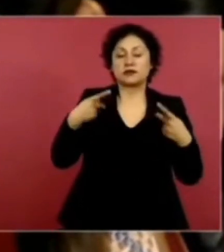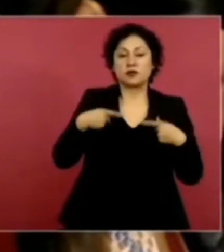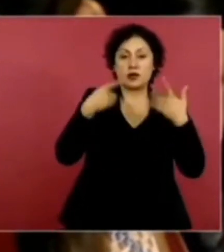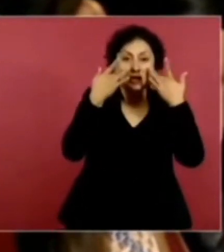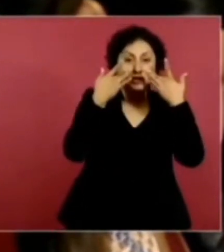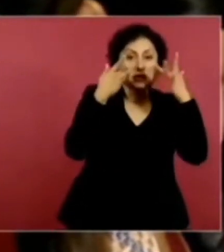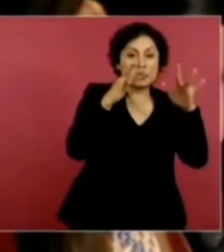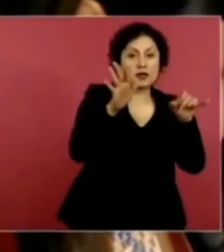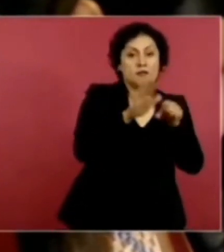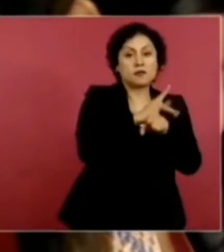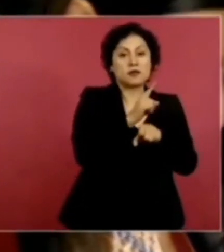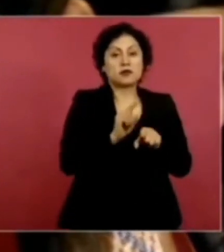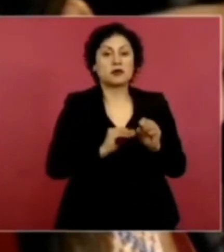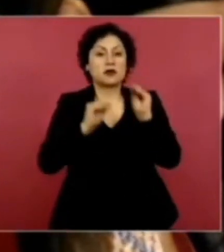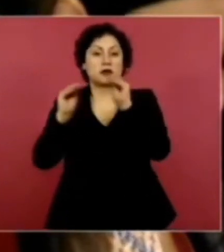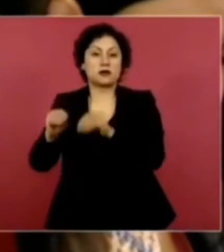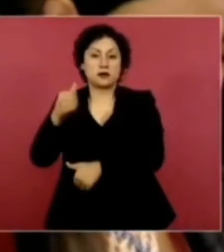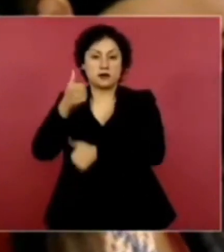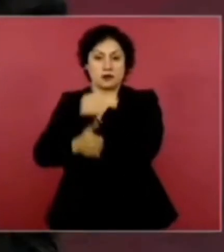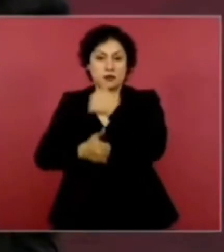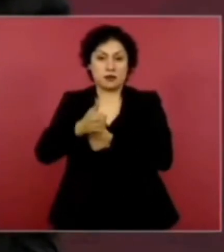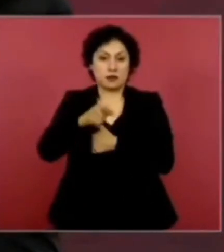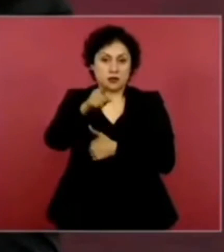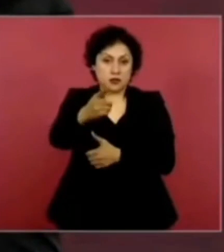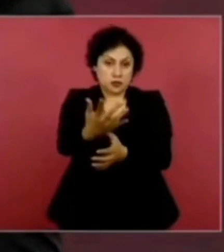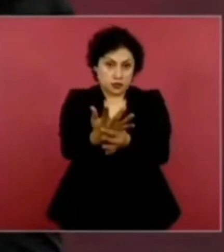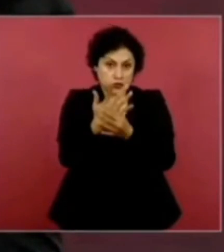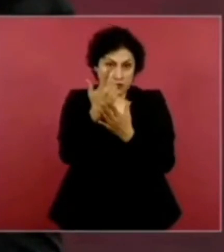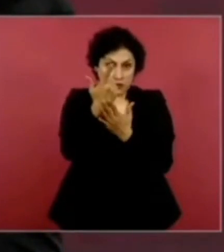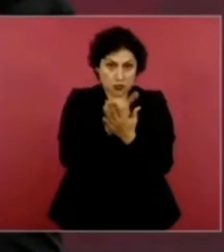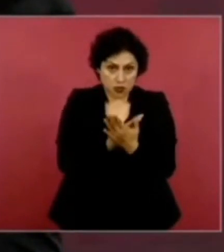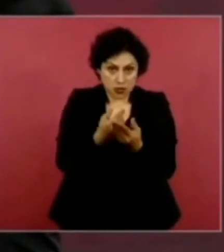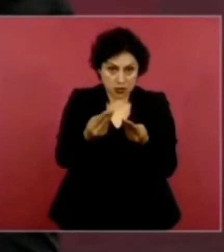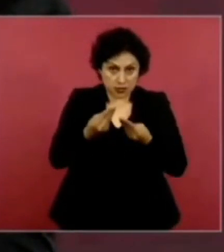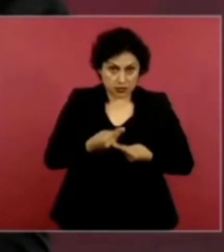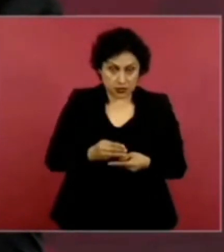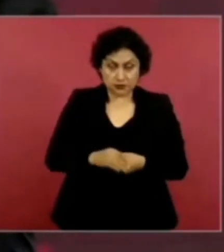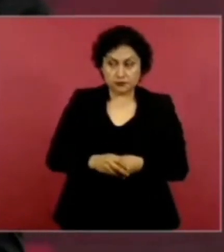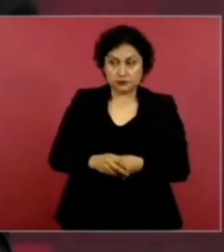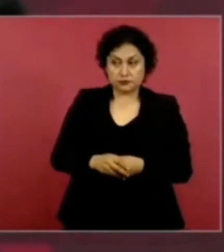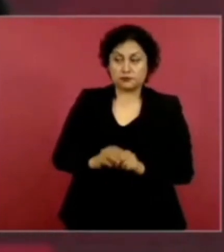Comentó que nos iba a compartir esa lista. Conste que tú me estás preguntando, ¿eh?